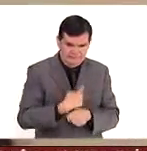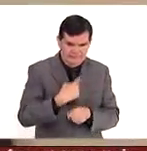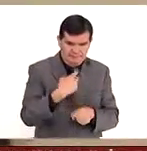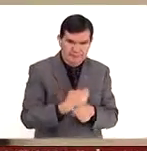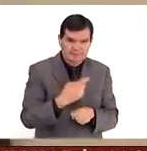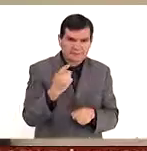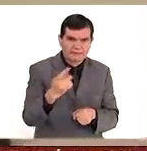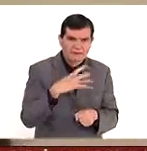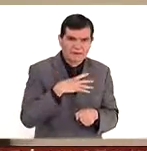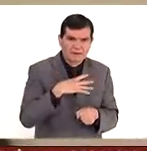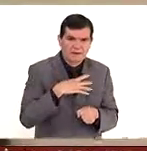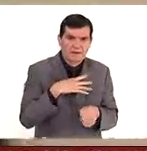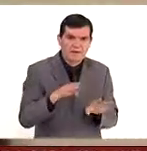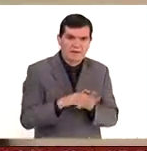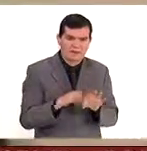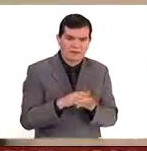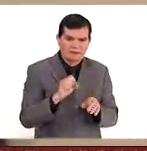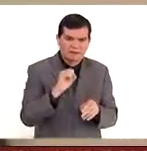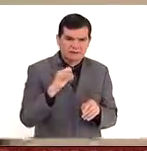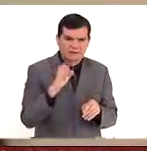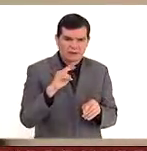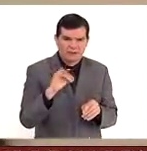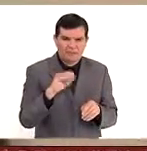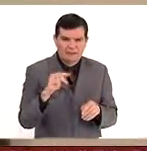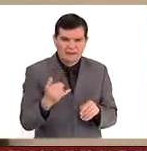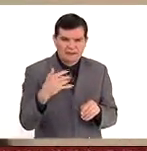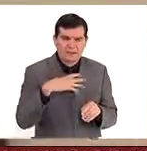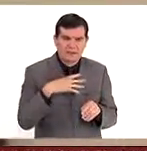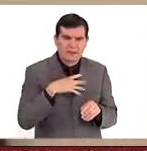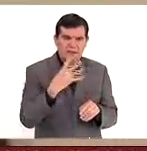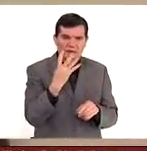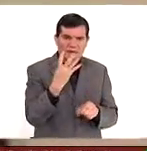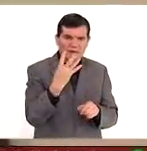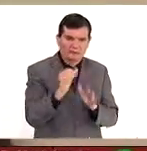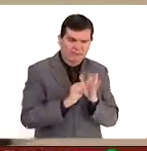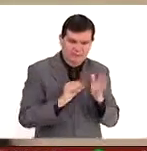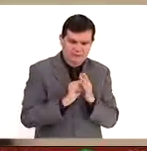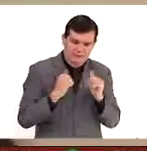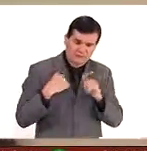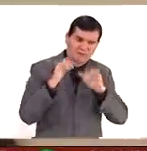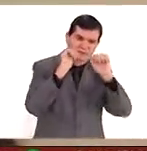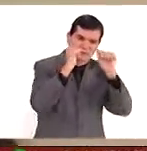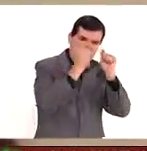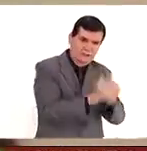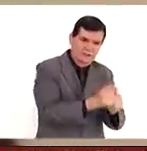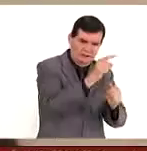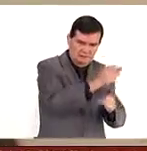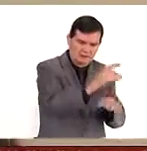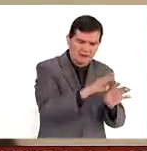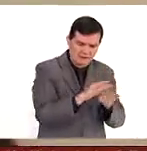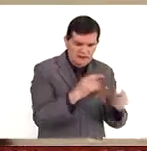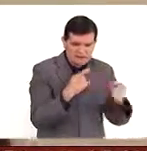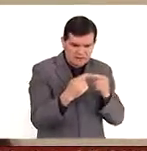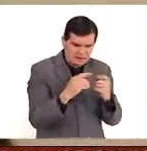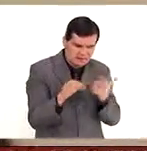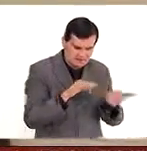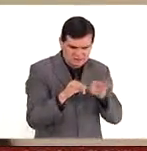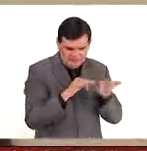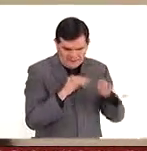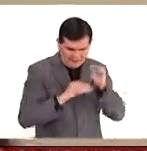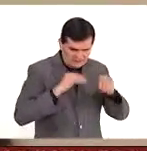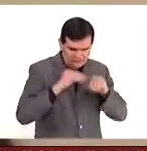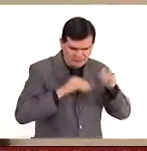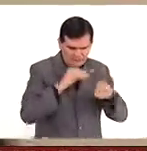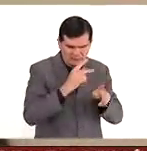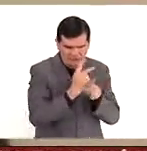una aceleradora en Silicon Valley. Estuvimos los últimos cuatro meses allá. Y ahí empezamos a desarrollar todo el